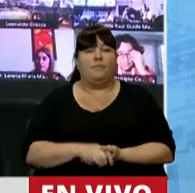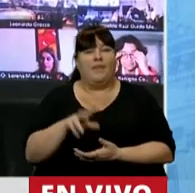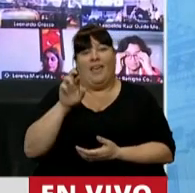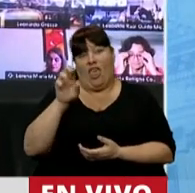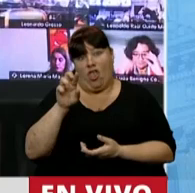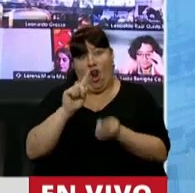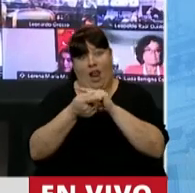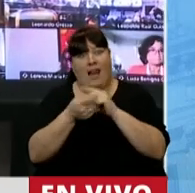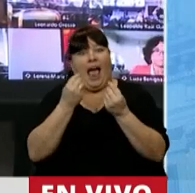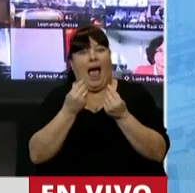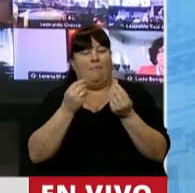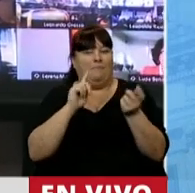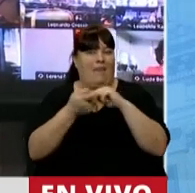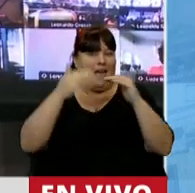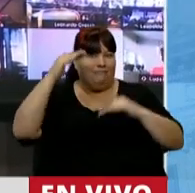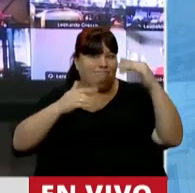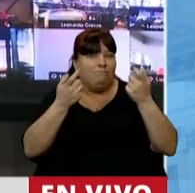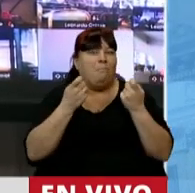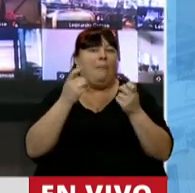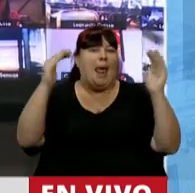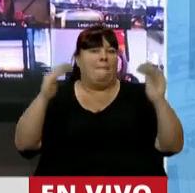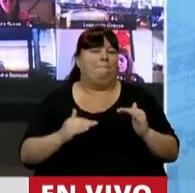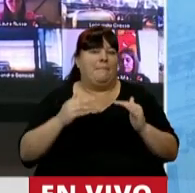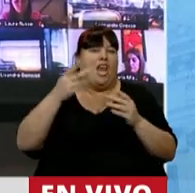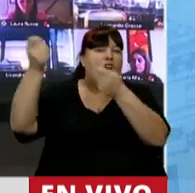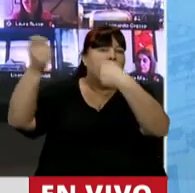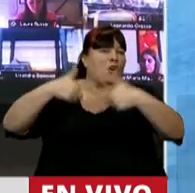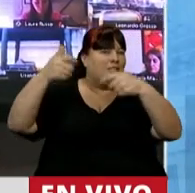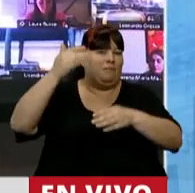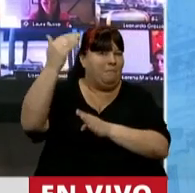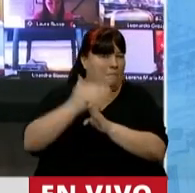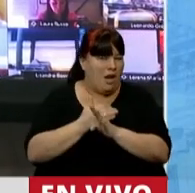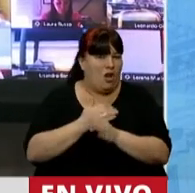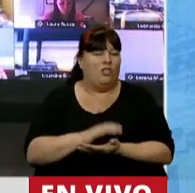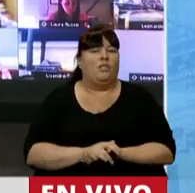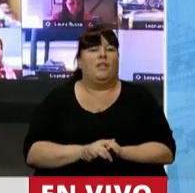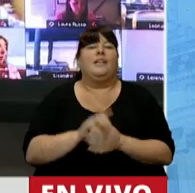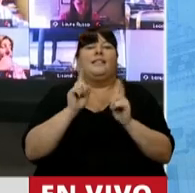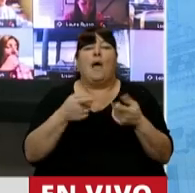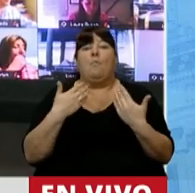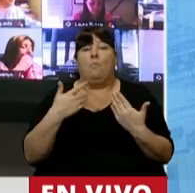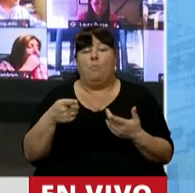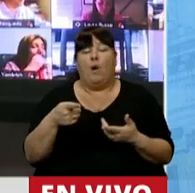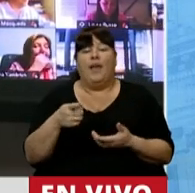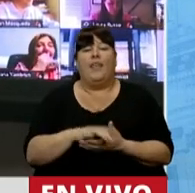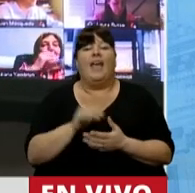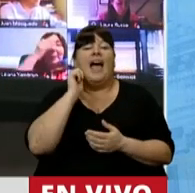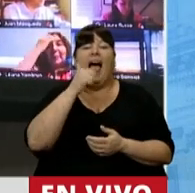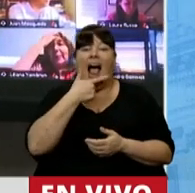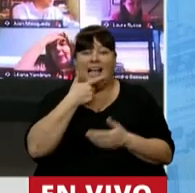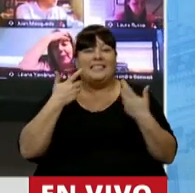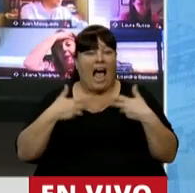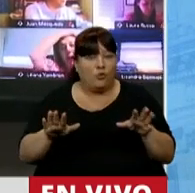cambiaria del equilibrio cambiario necesario para reducir las importaciones a realizar, sino que permitirá que el gas